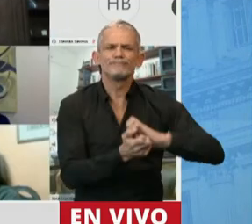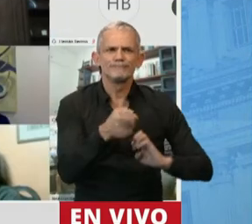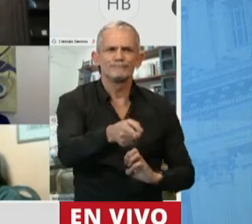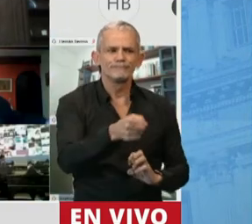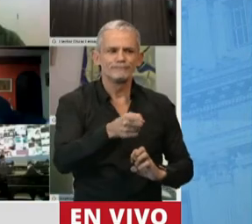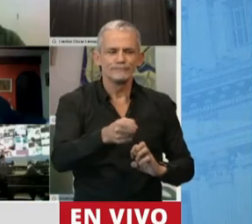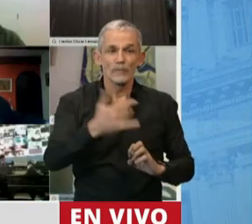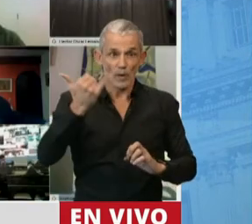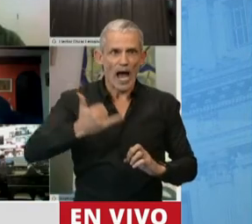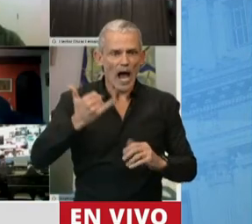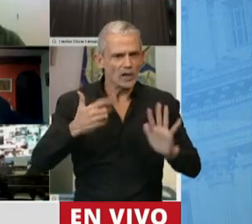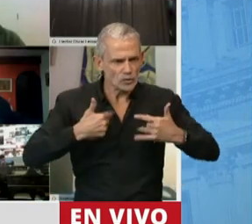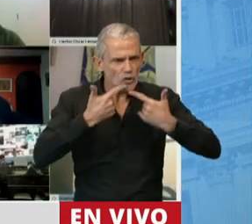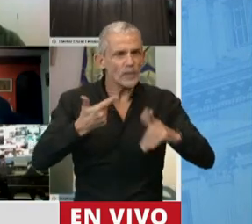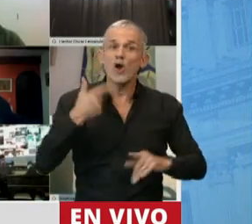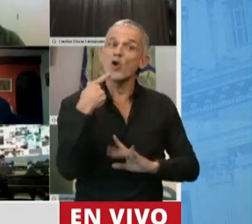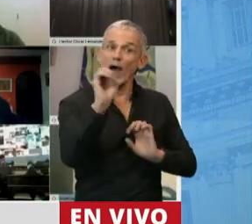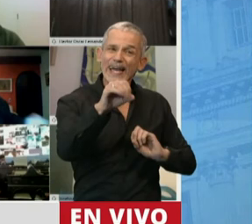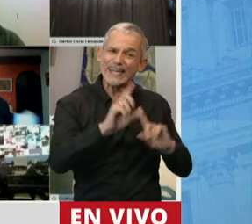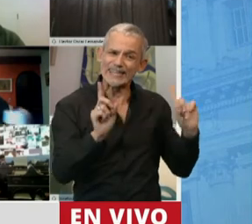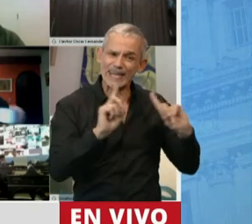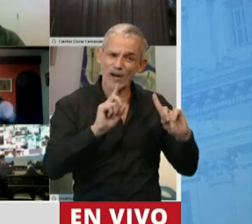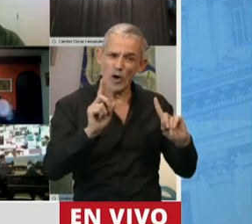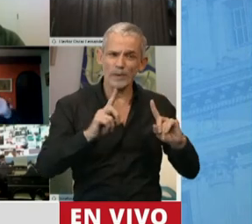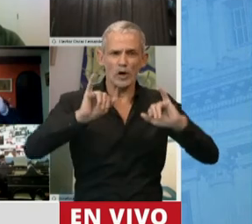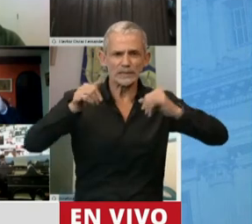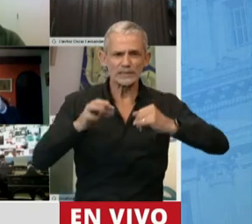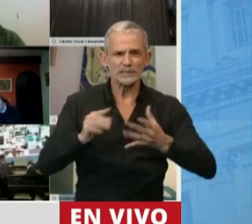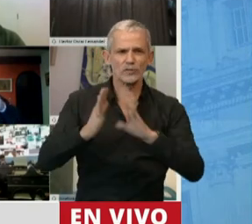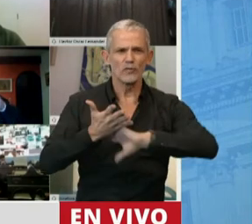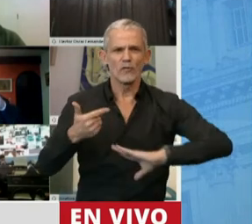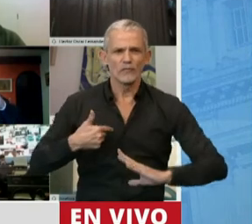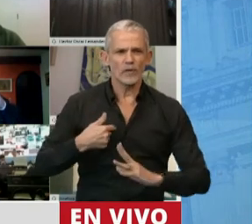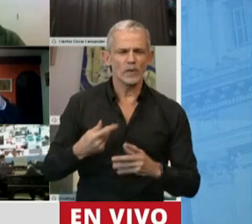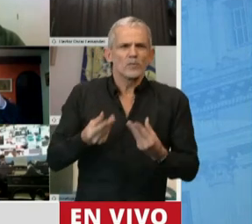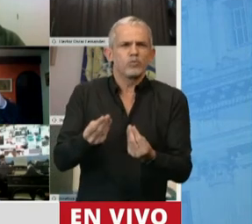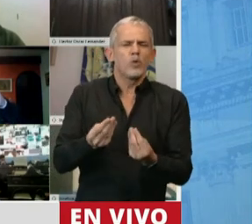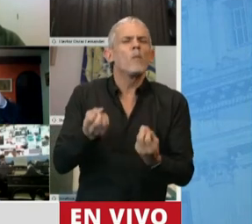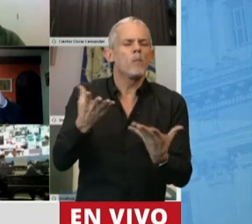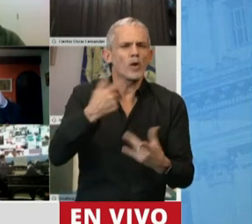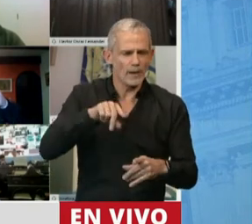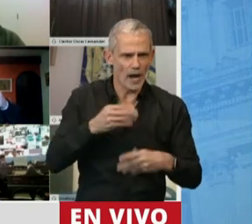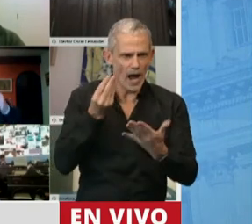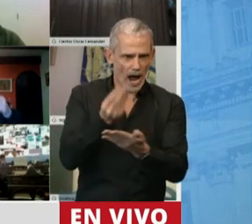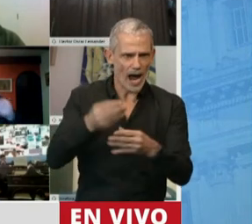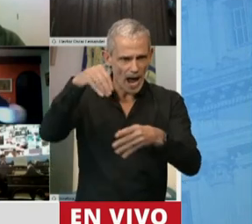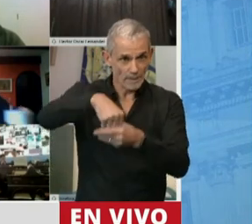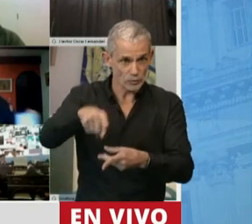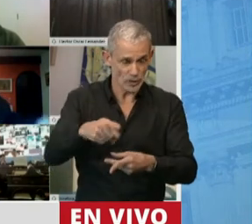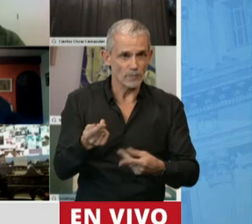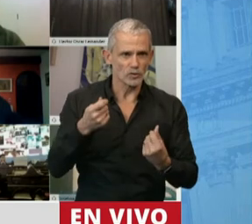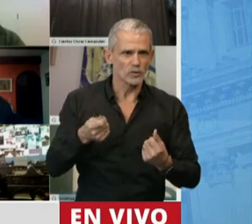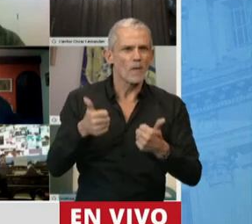Y de eso también tenemos que decirles. Lo digo no como una crítica, sino como reforzando la posición de por qué apoyamos los